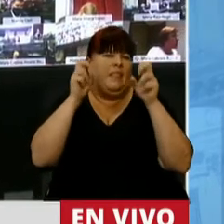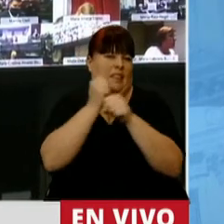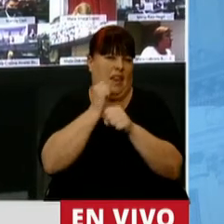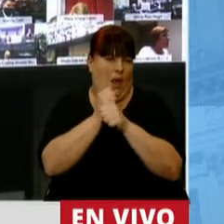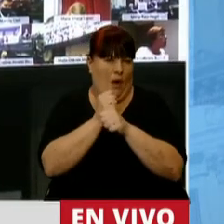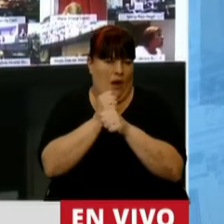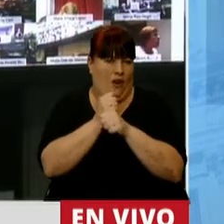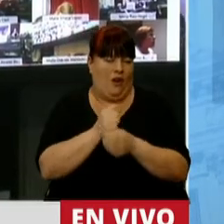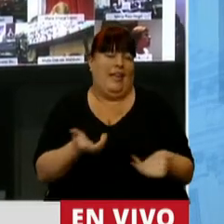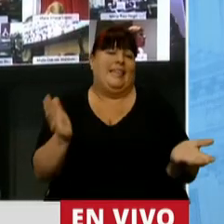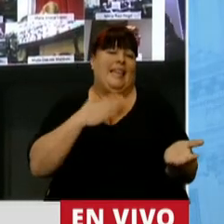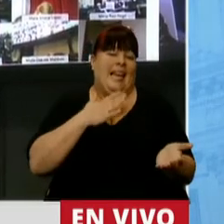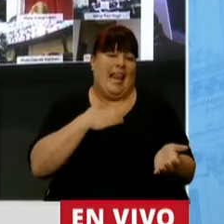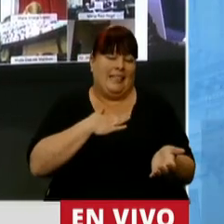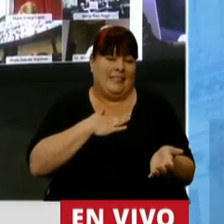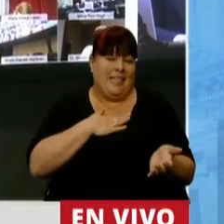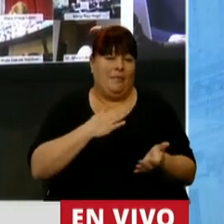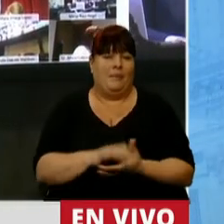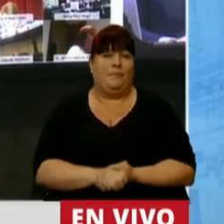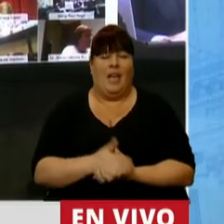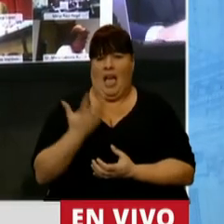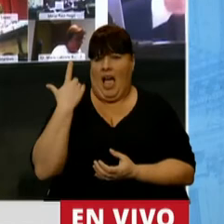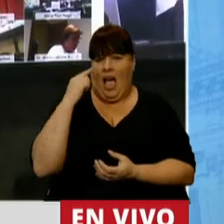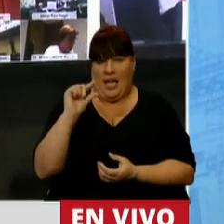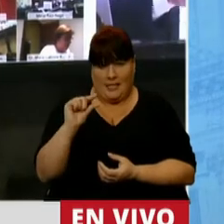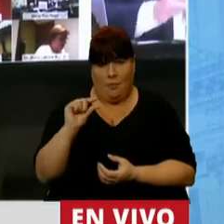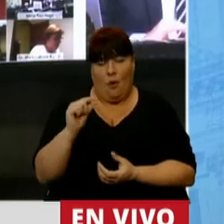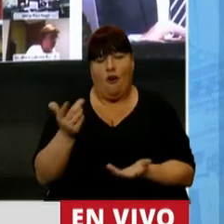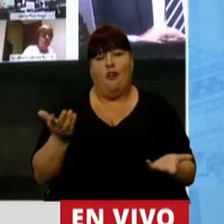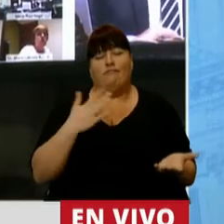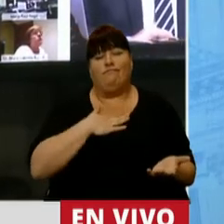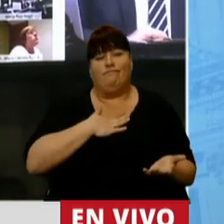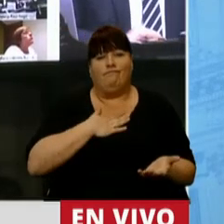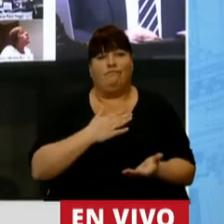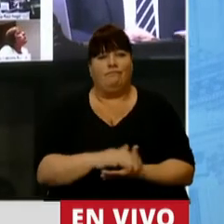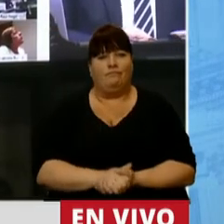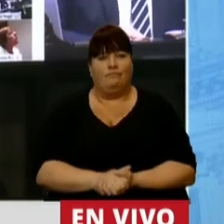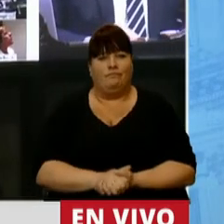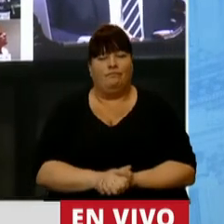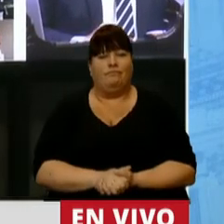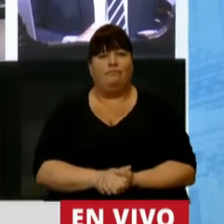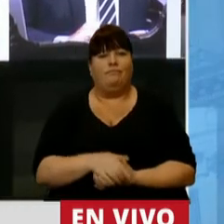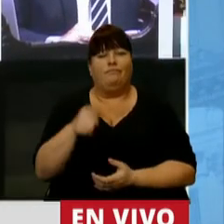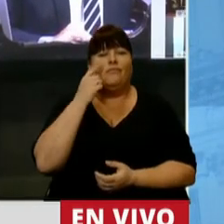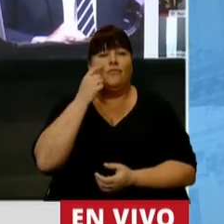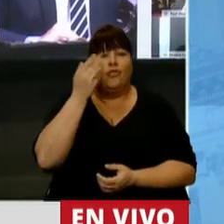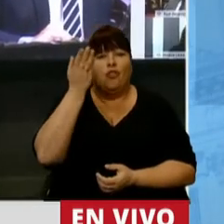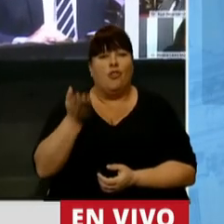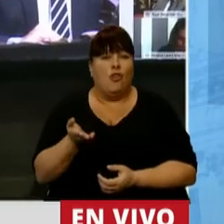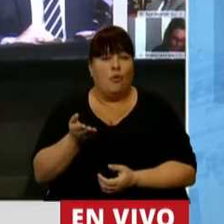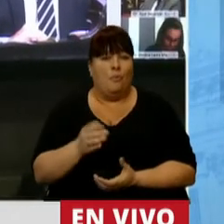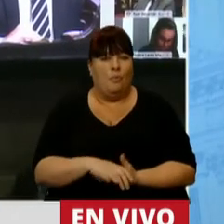y que lamentablemente, hace muy pocos días hemos tenido que ver que este hombre